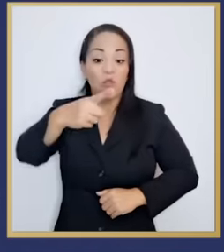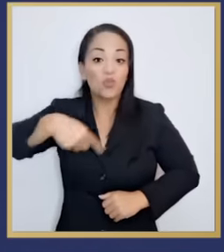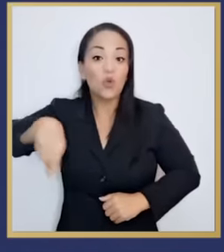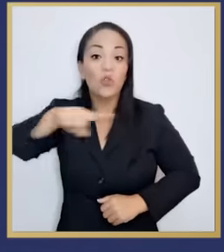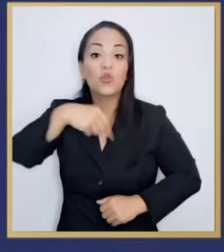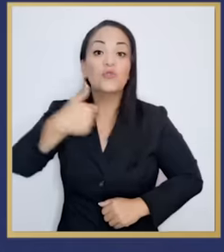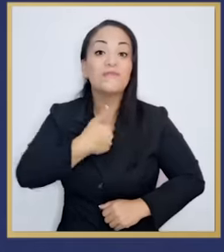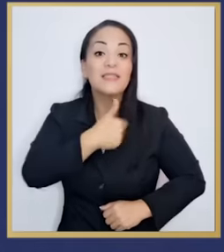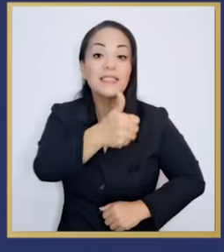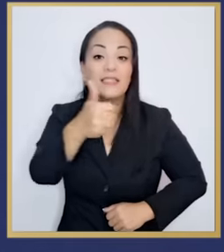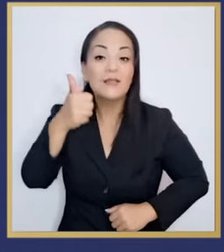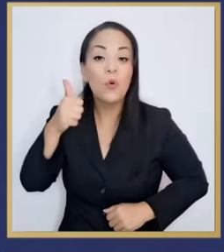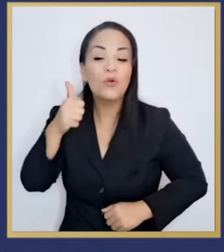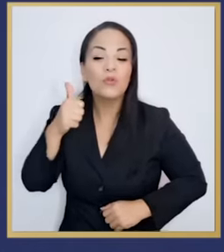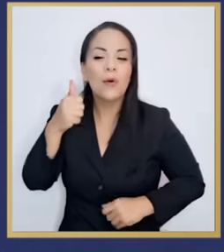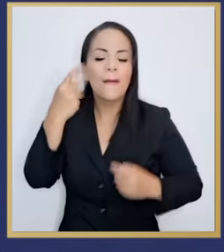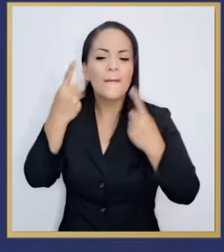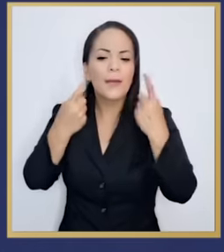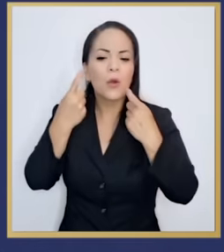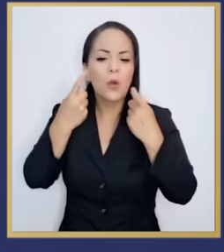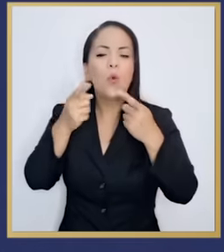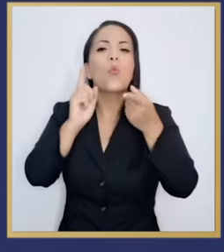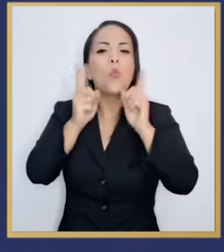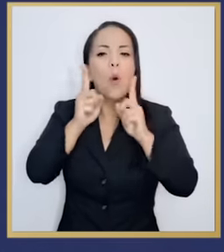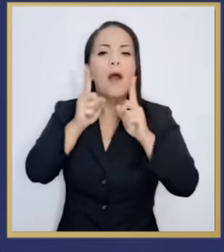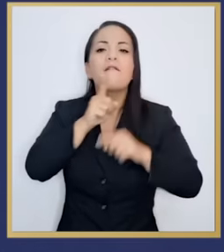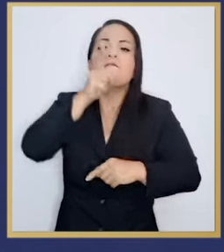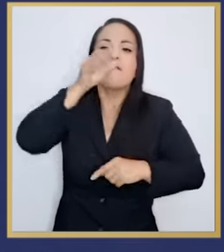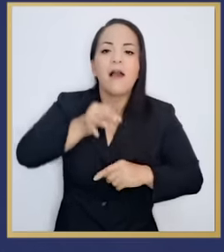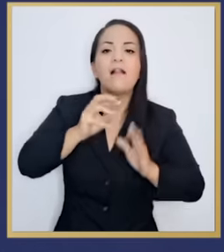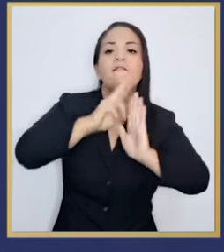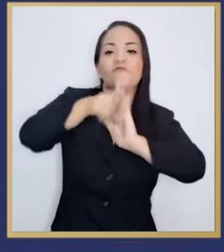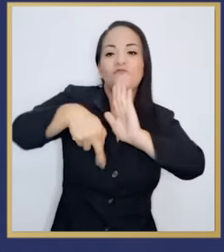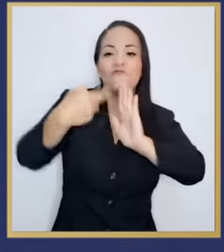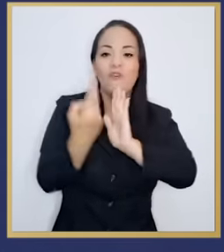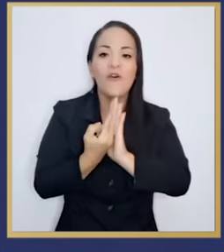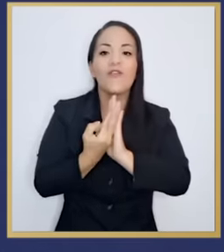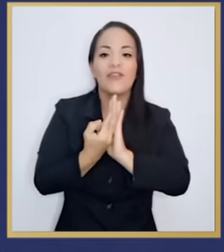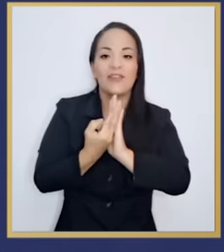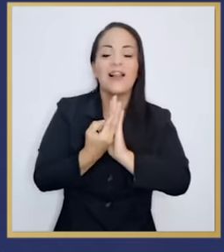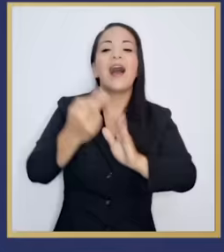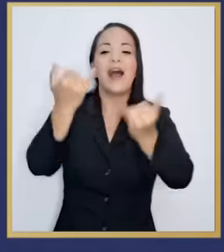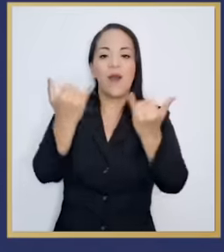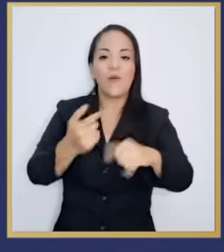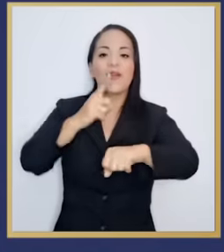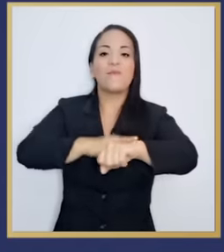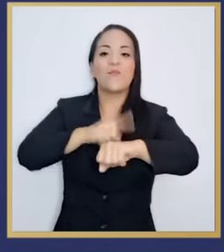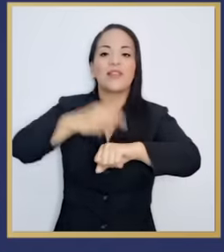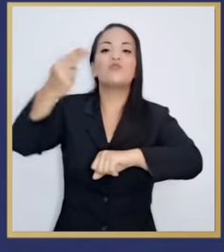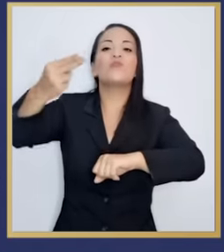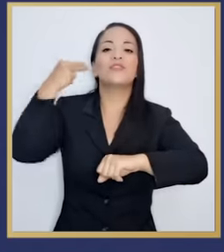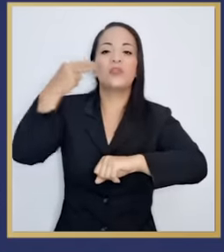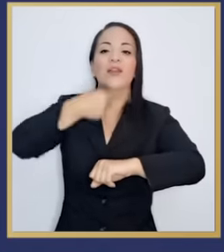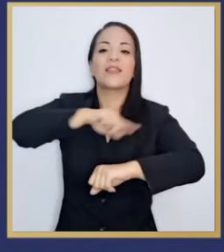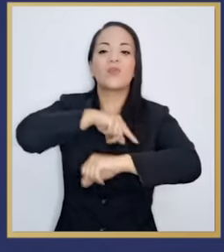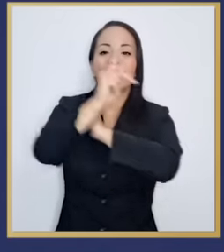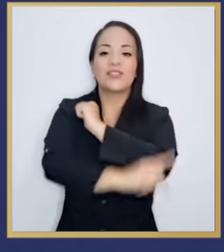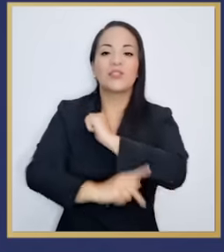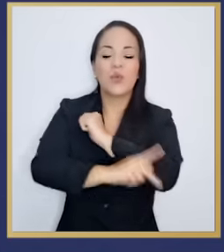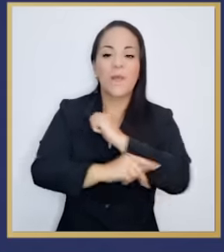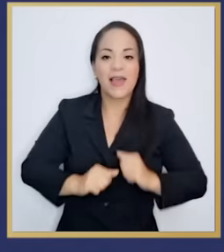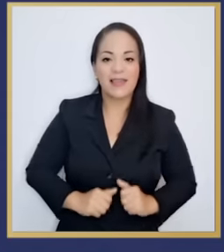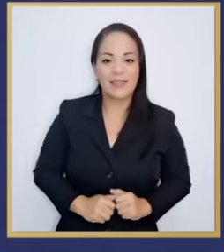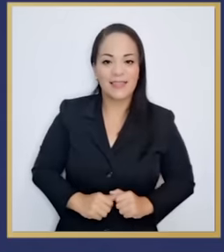cuál es el verdadero papel que jugamos en la historia de nuestra patria, que